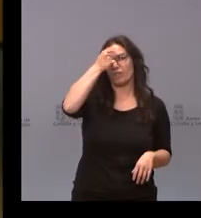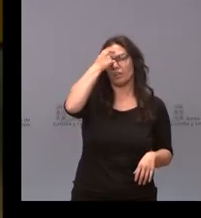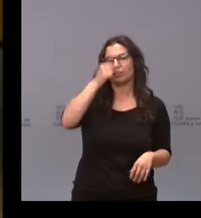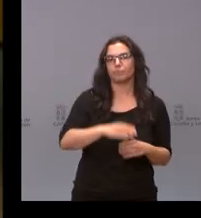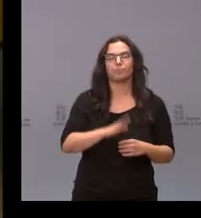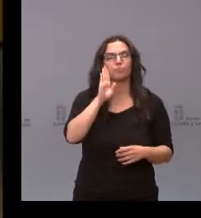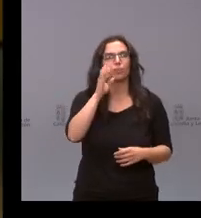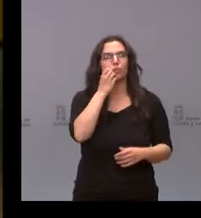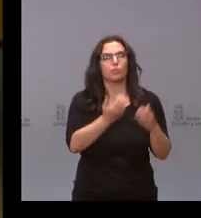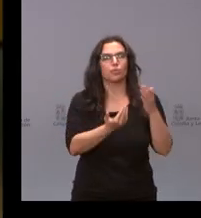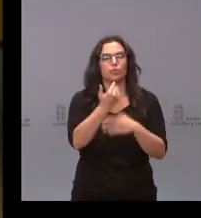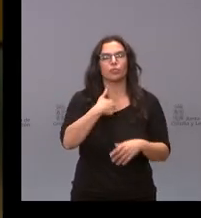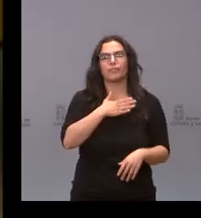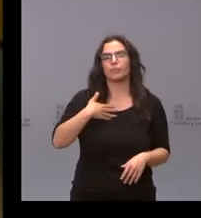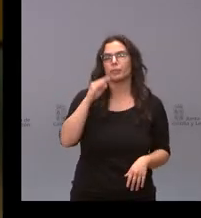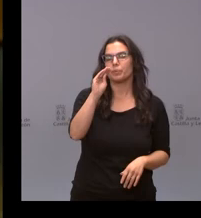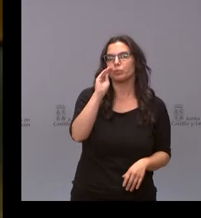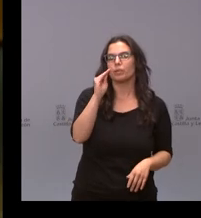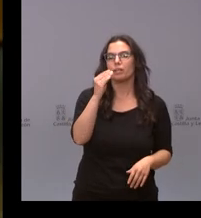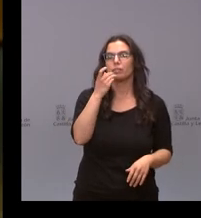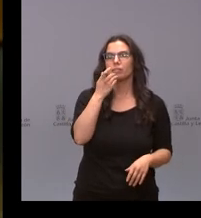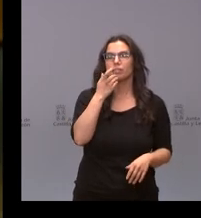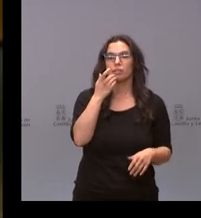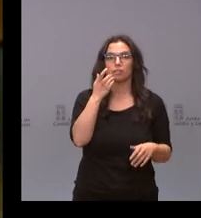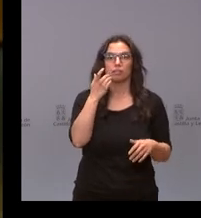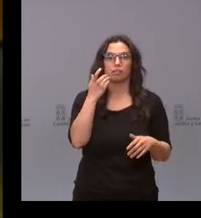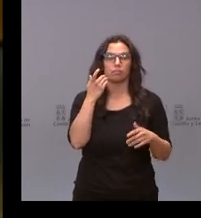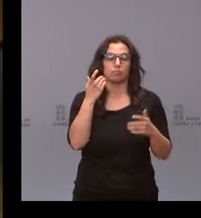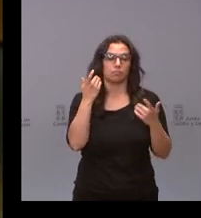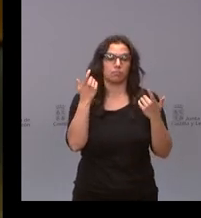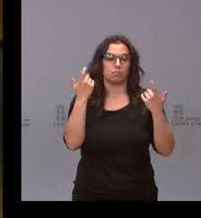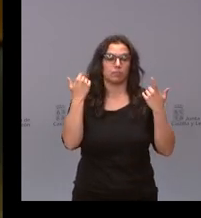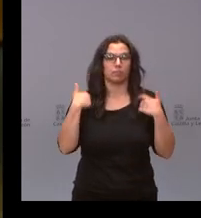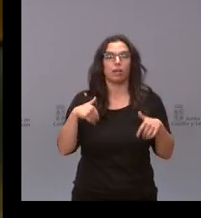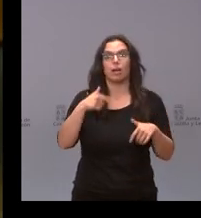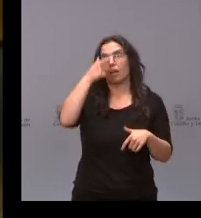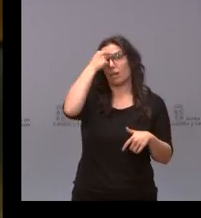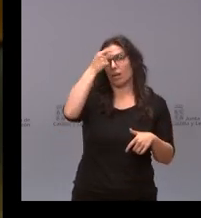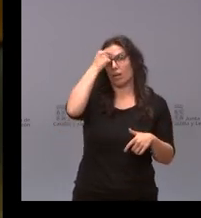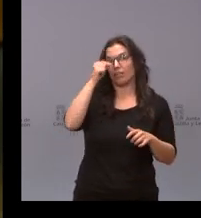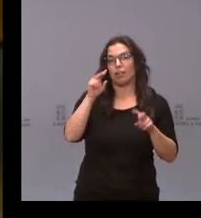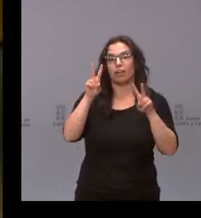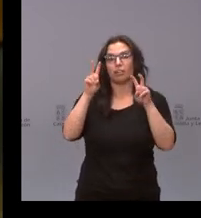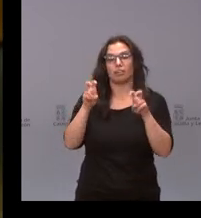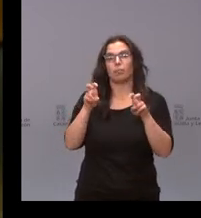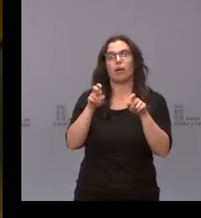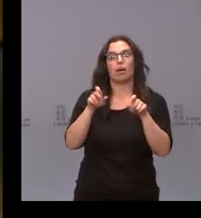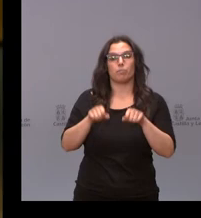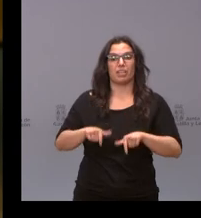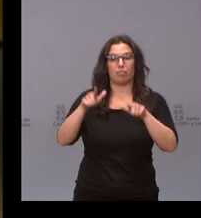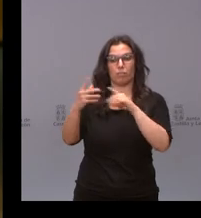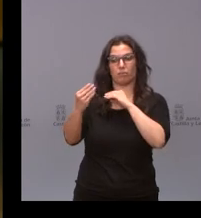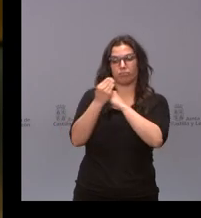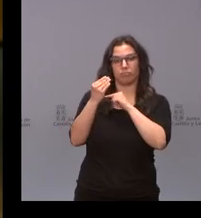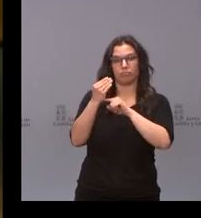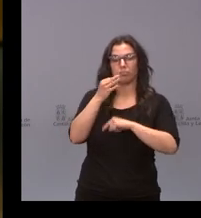hola buenos días yo quería preguntar si una vez que Avilagro ha renunciado a la subvención para la plataforma alimentaria cómo se va a